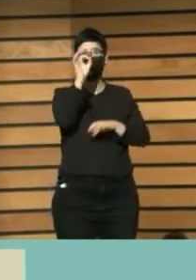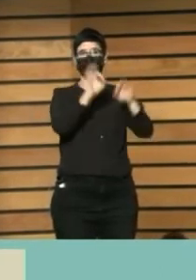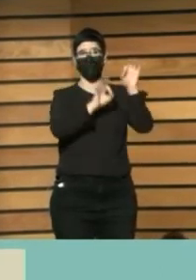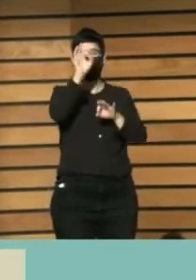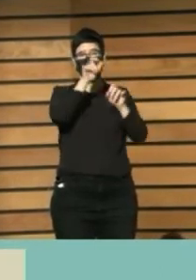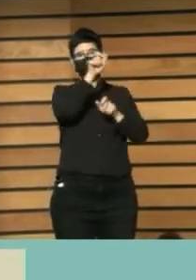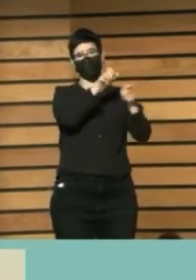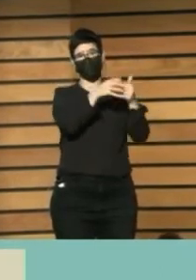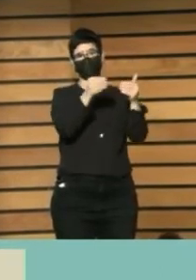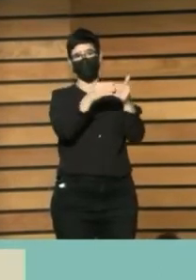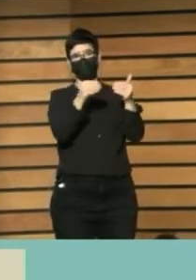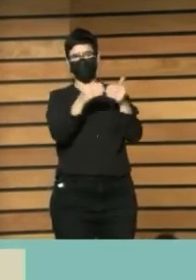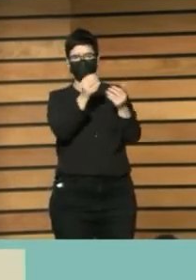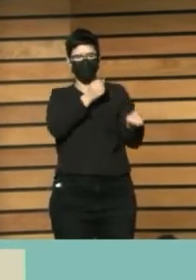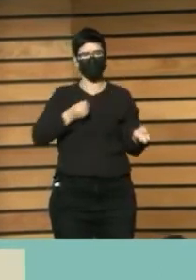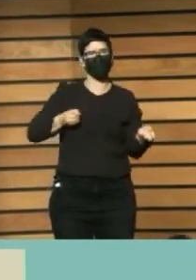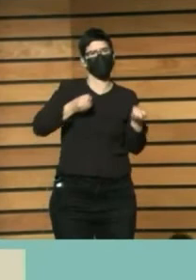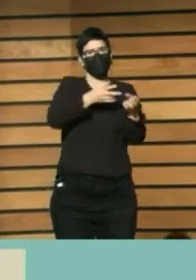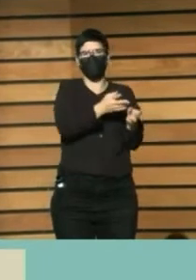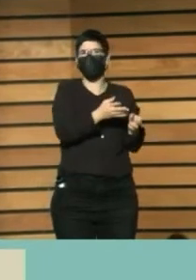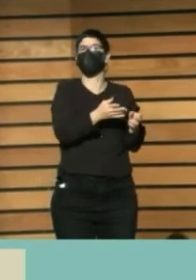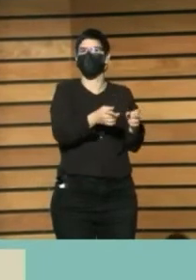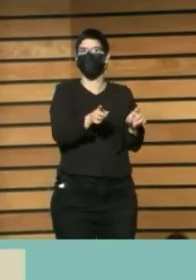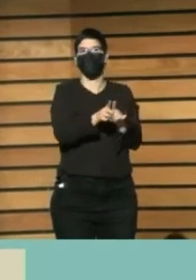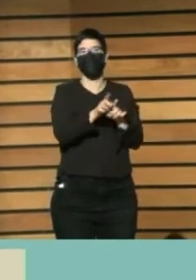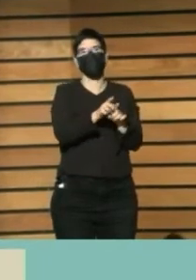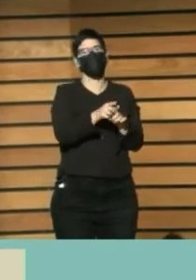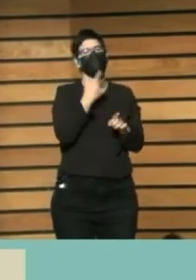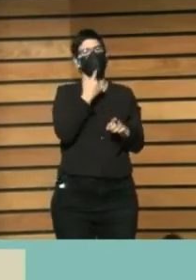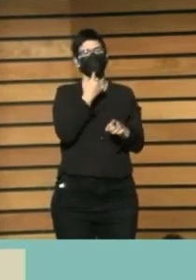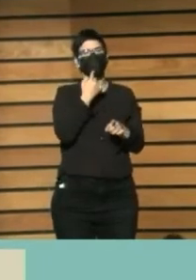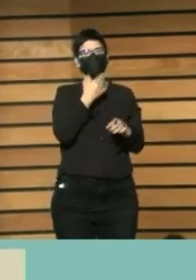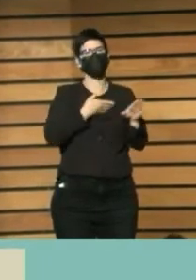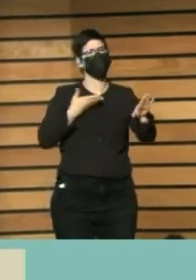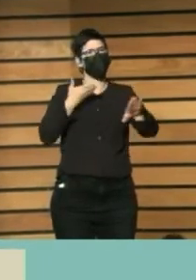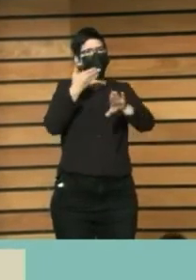Declararon Haber asistido A reuniones Y a debates En la biblioteca